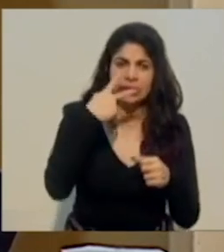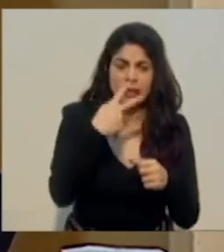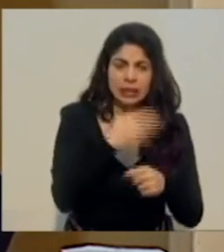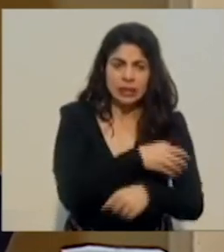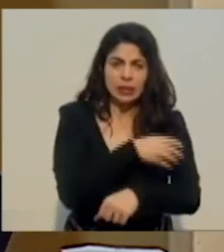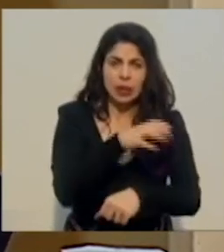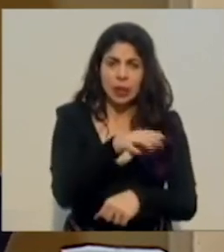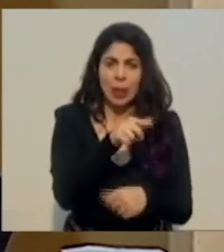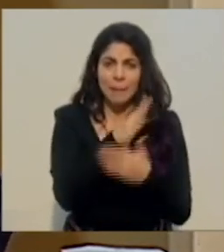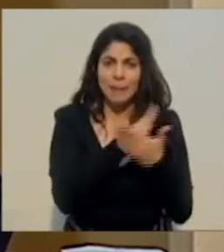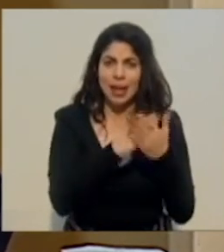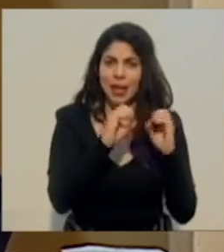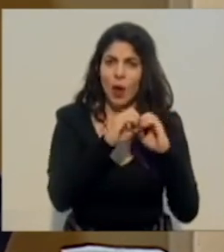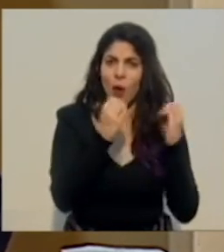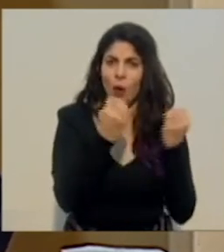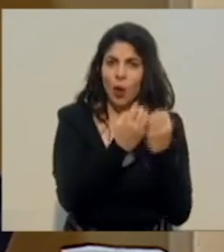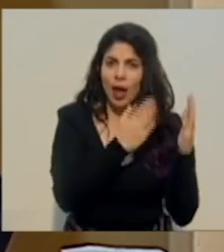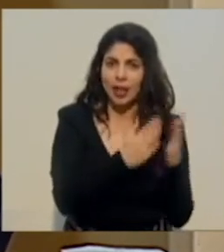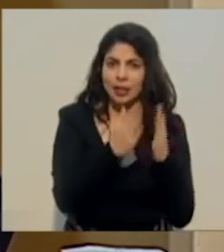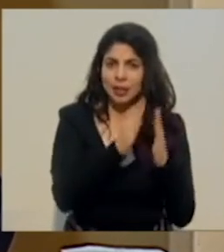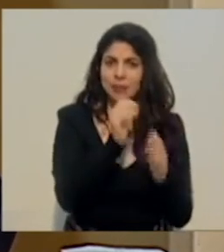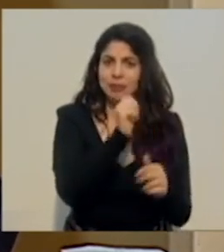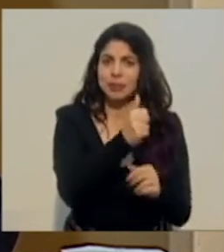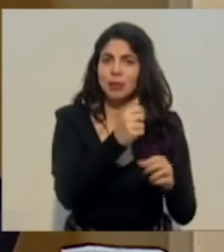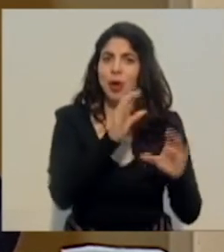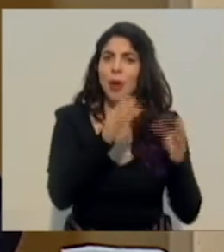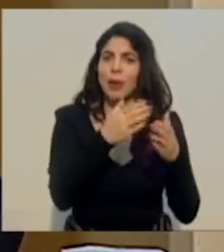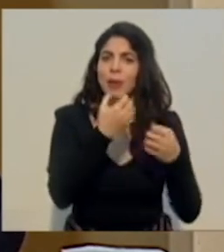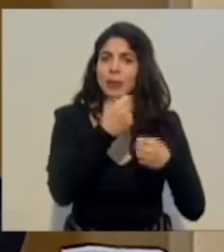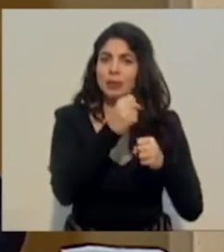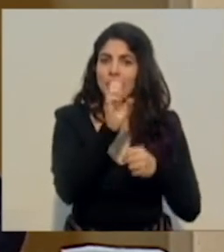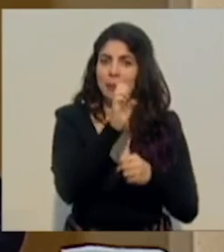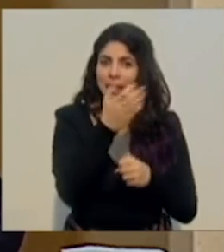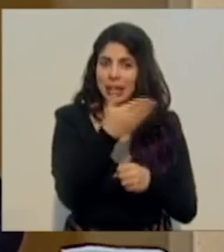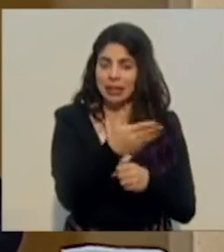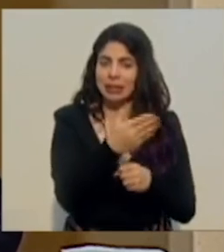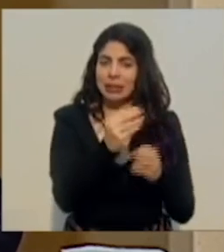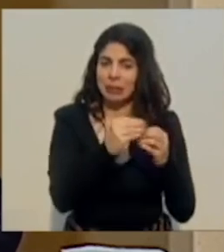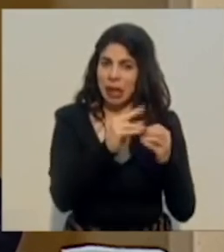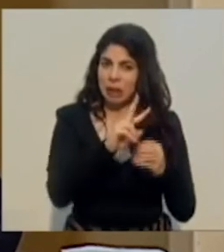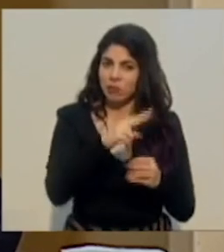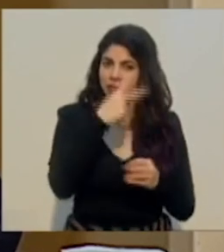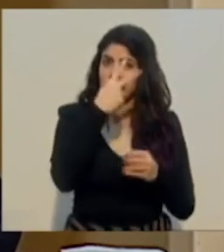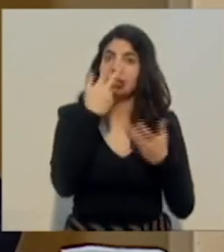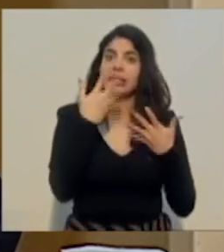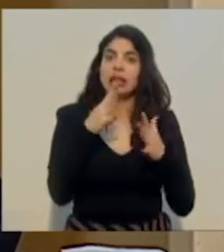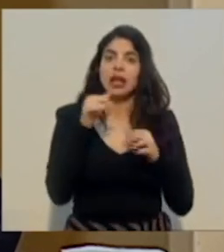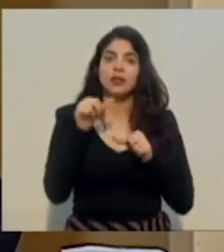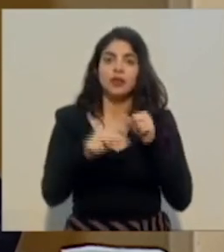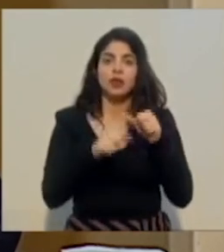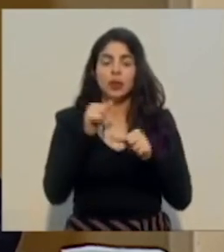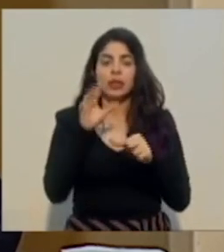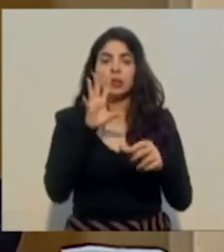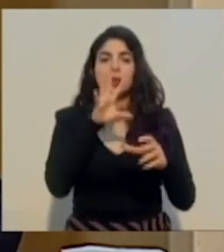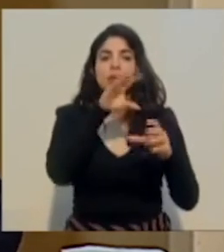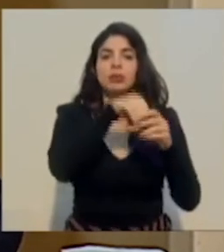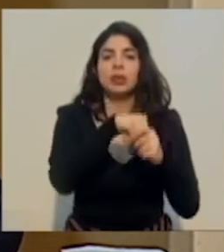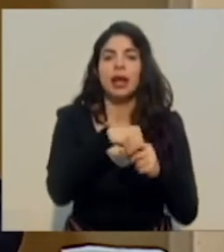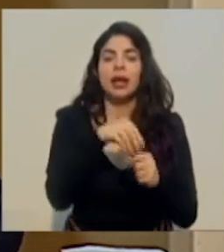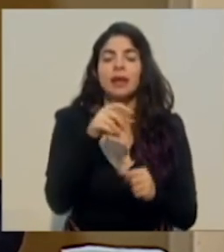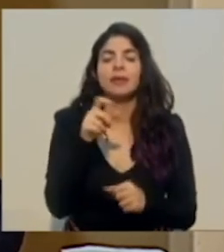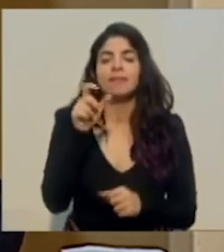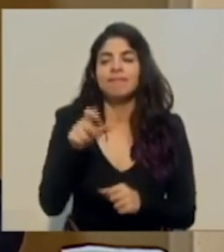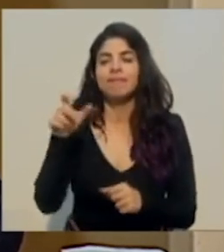municipales de emergencia. Hemos hecho el esfuerzo de involucrar a la gente, a los representantes de DINADECO, a los